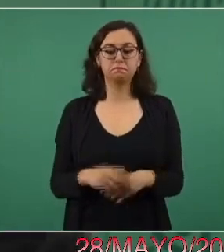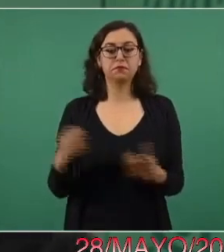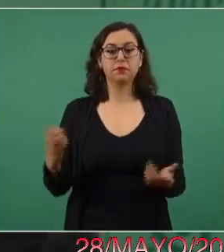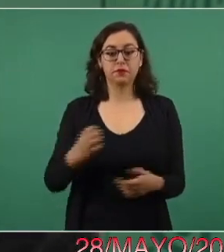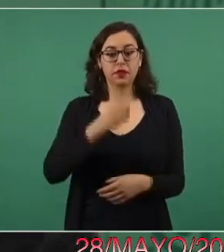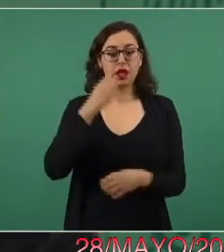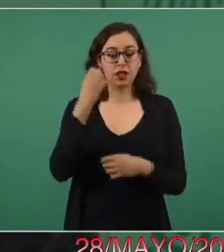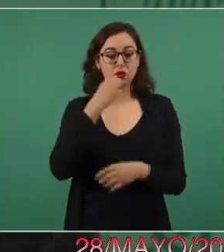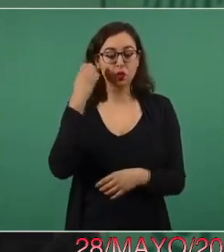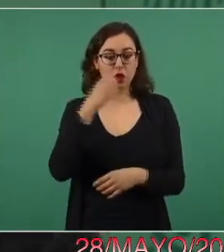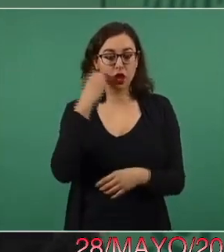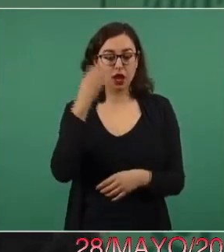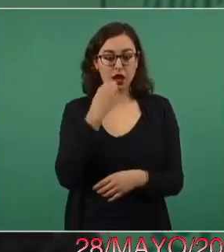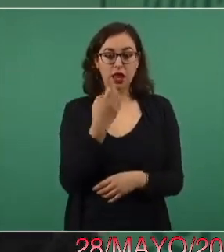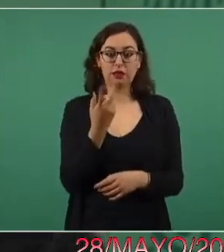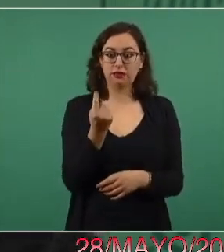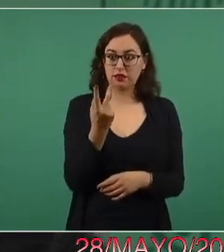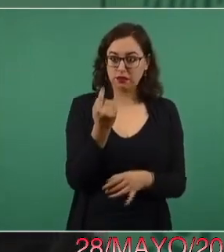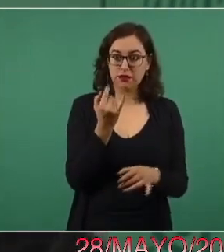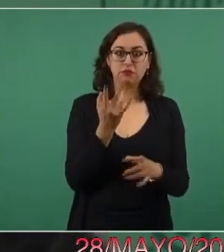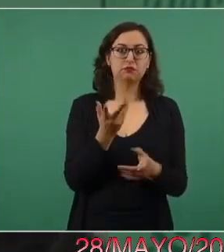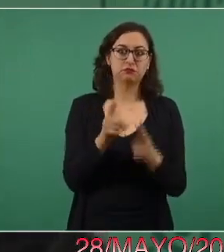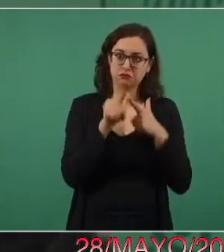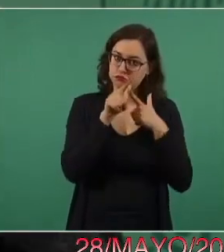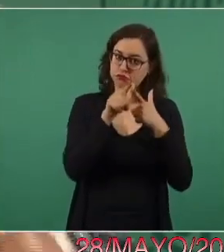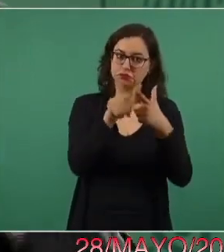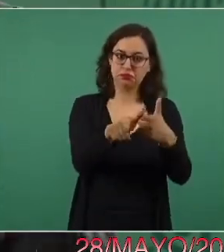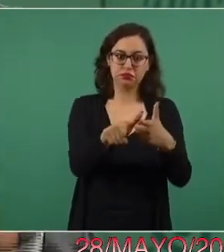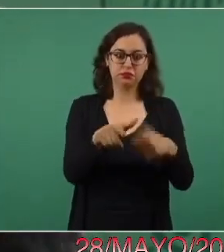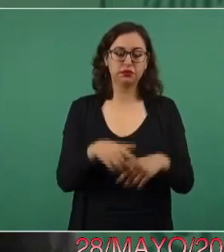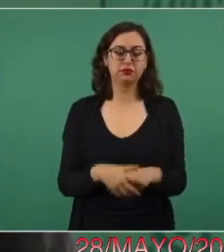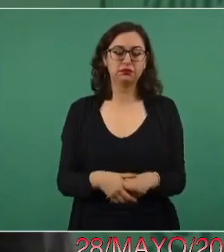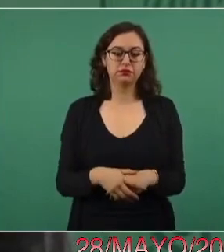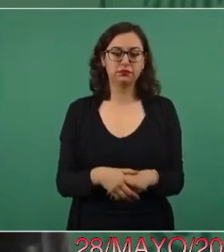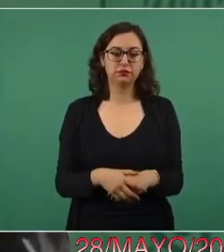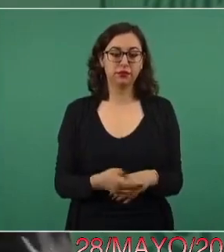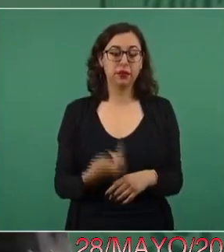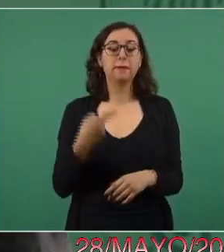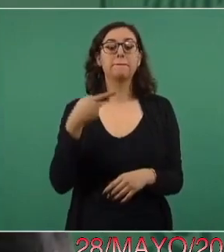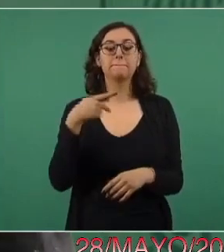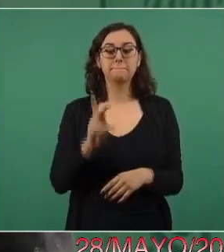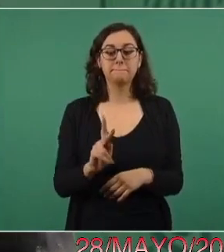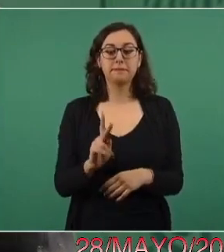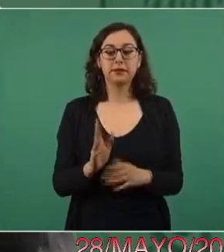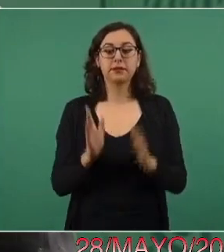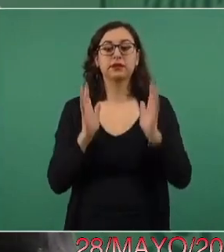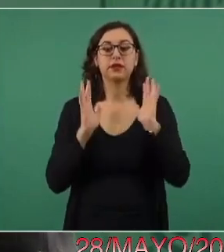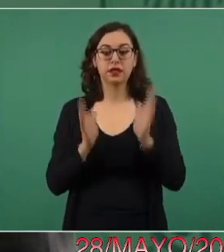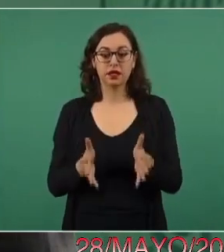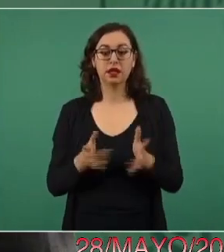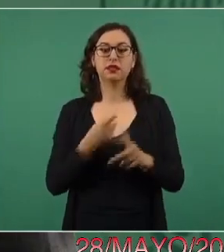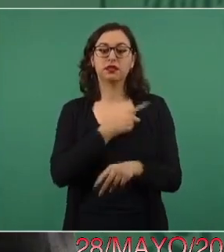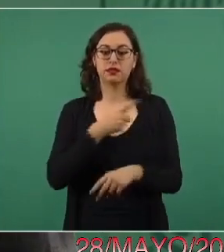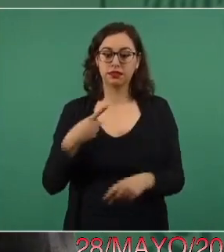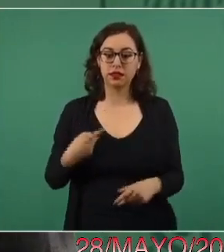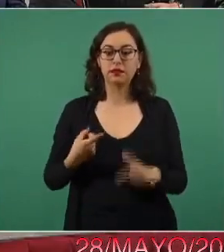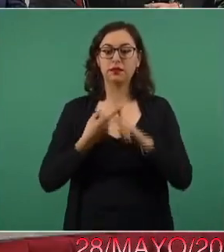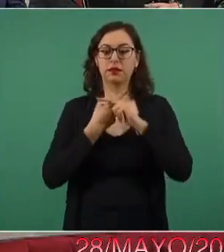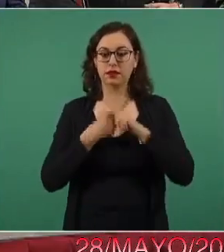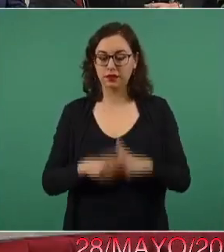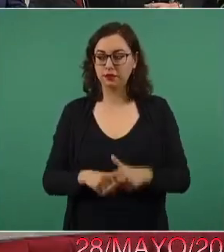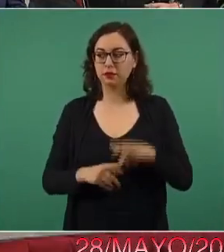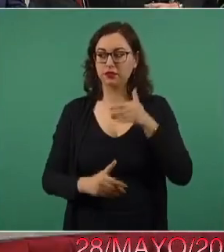educación a distancia. Pero que ya empecemos de nuevo con las clases